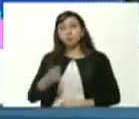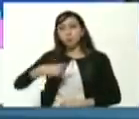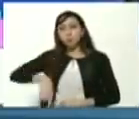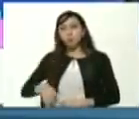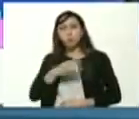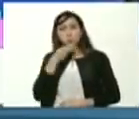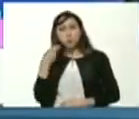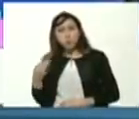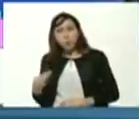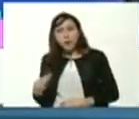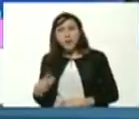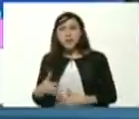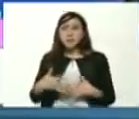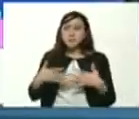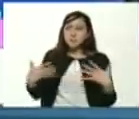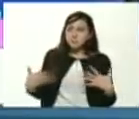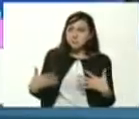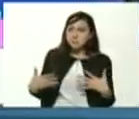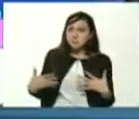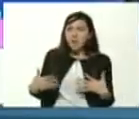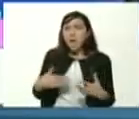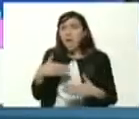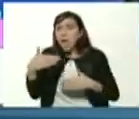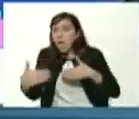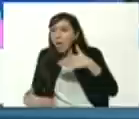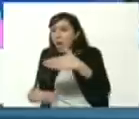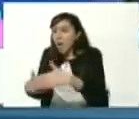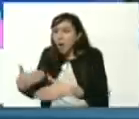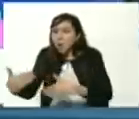por eso no es una simple evolución